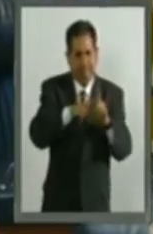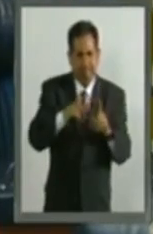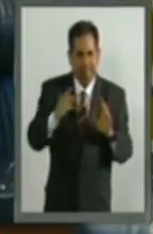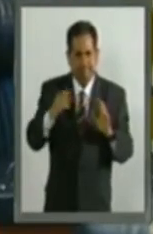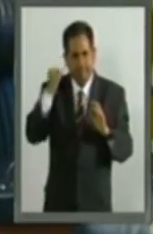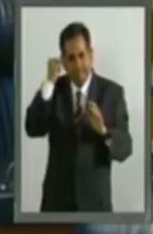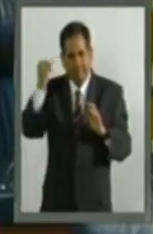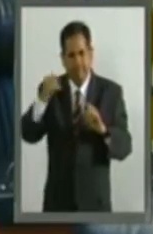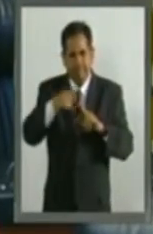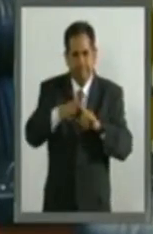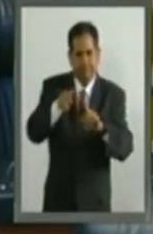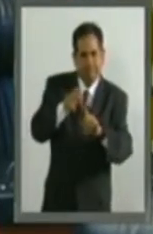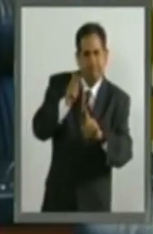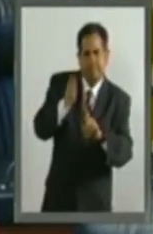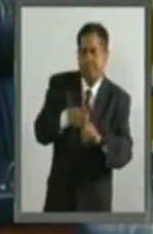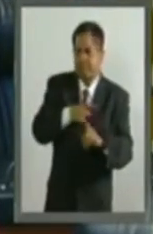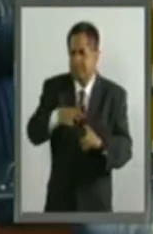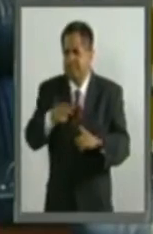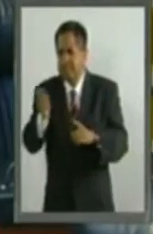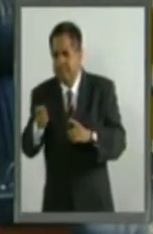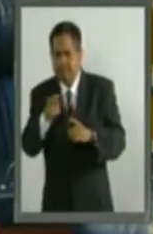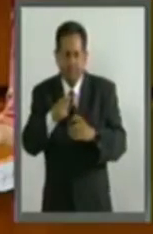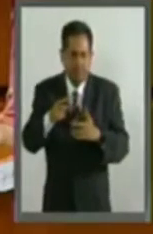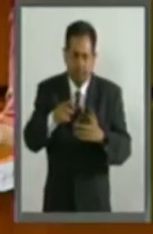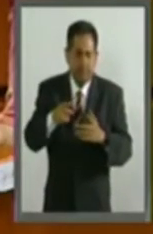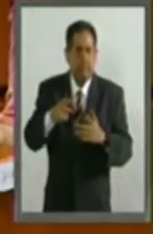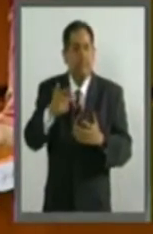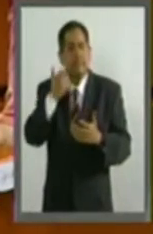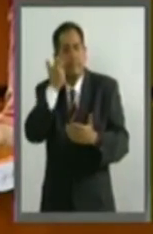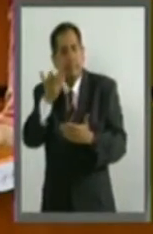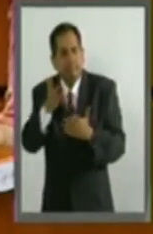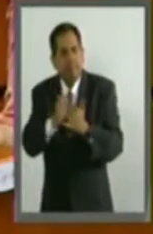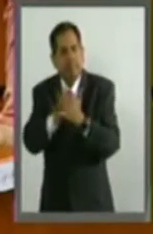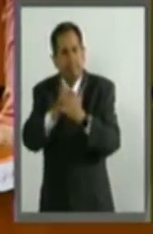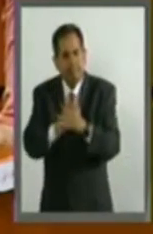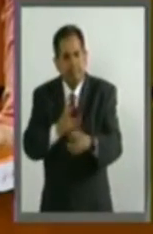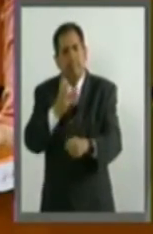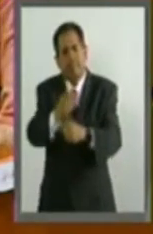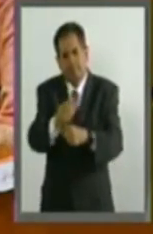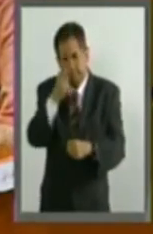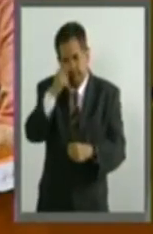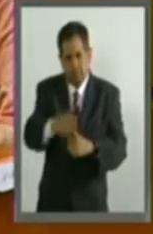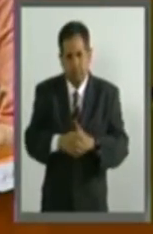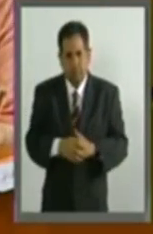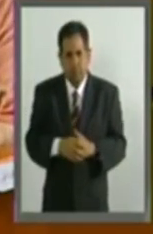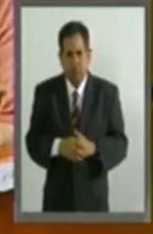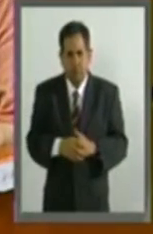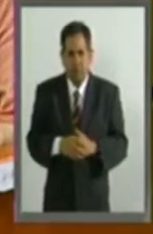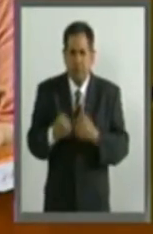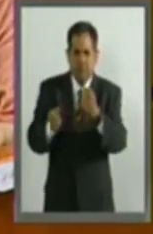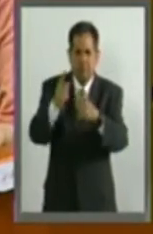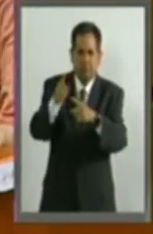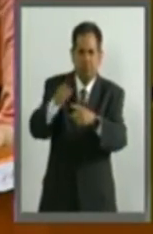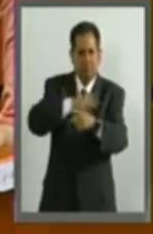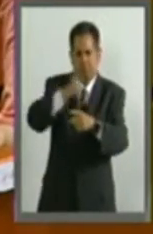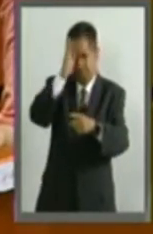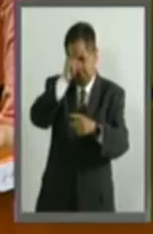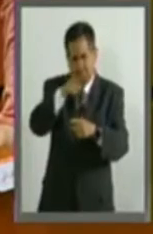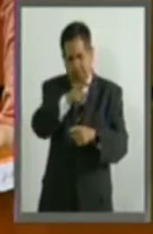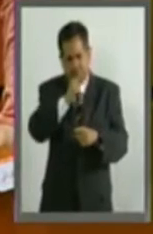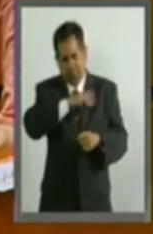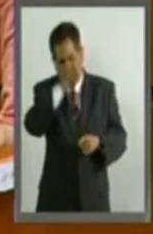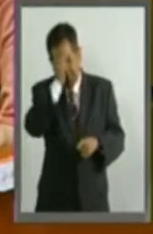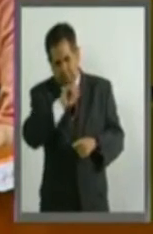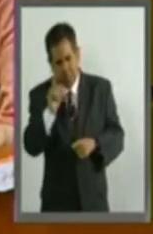acepciones de lo que debe hacer el Estado mexicano, colaborar y contribuir. No comparto muchas de las expresiones que aquí se hicieron,